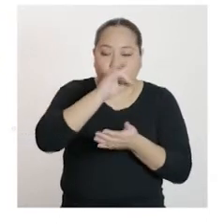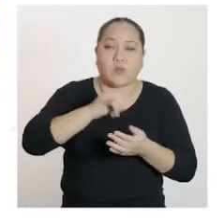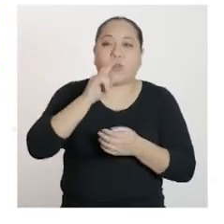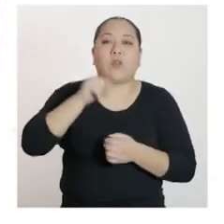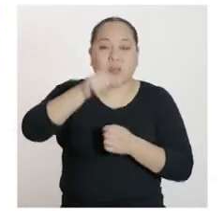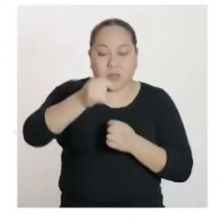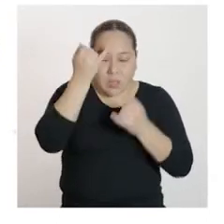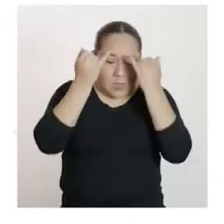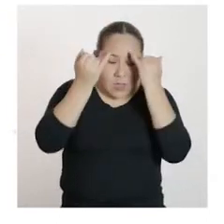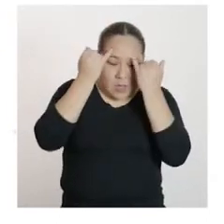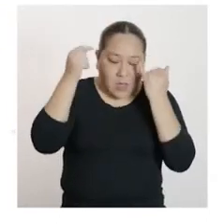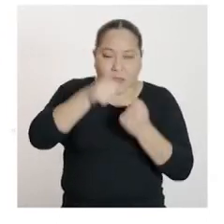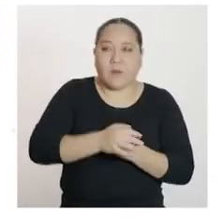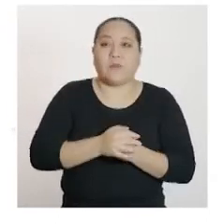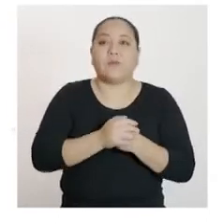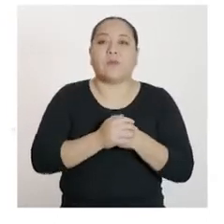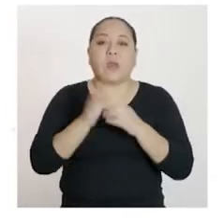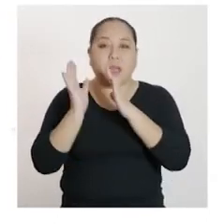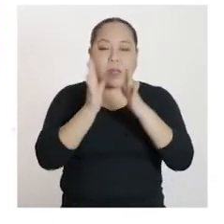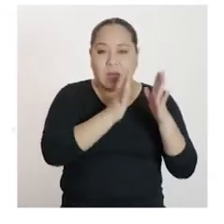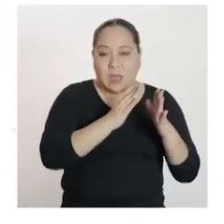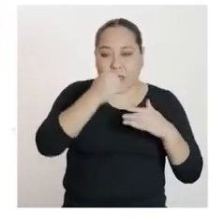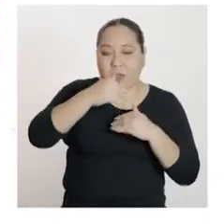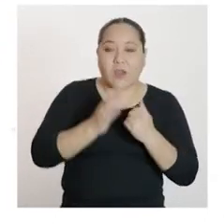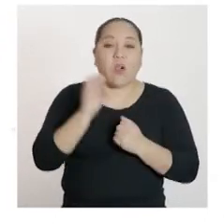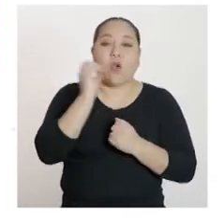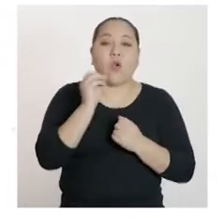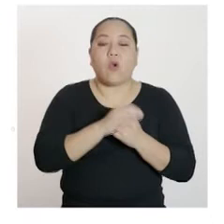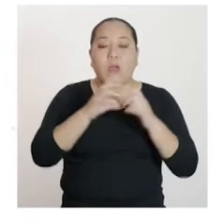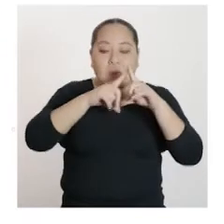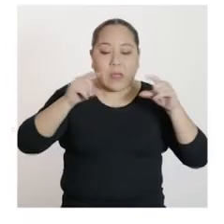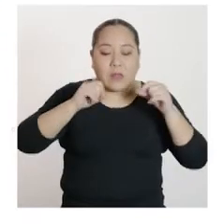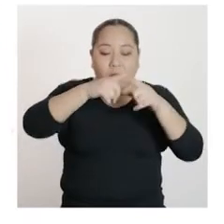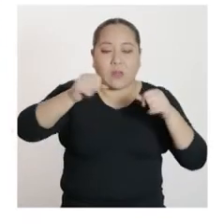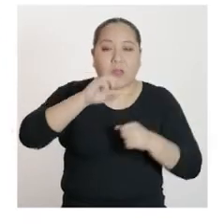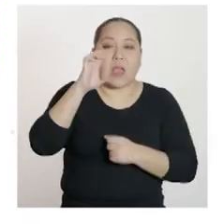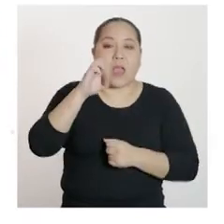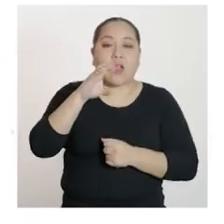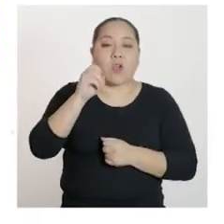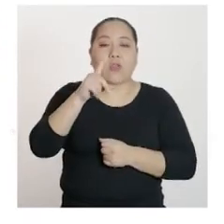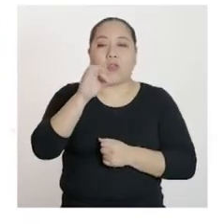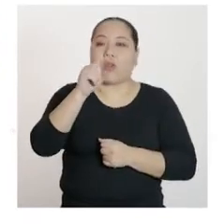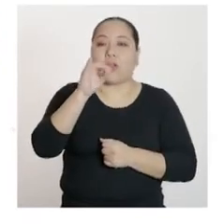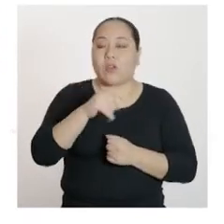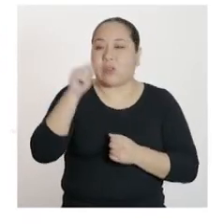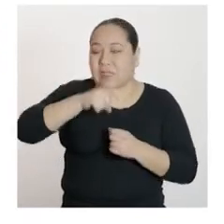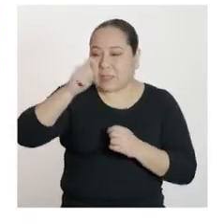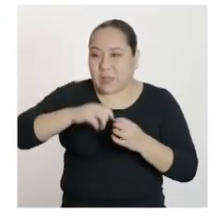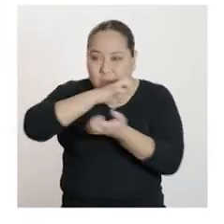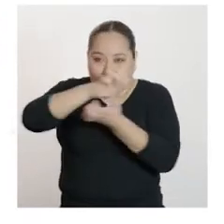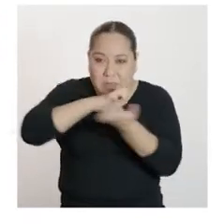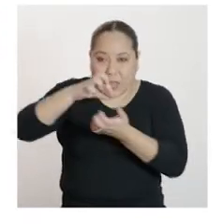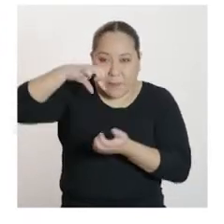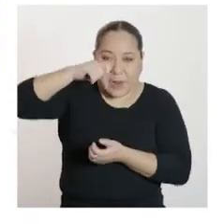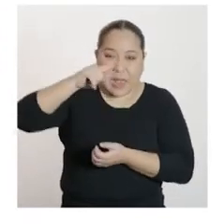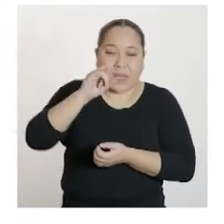fabrican y comercializan ecoladrillos o ladrillos ecológicos, los cuales requieren para su fabricación una mezcla de plástico